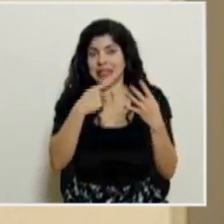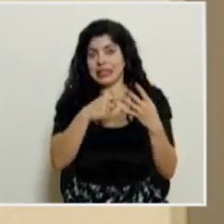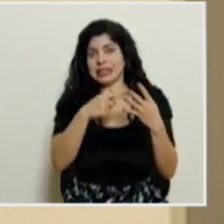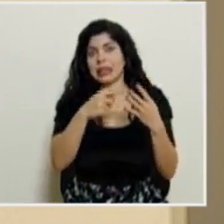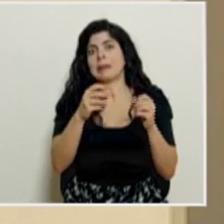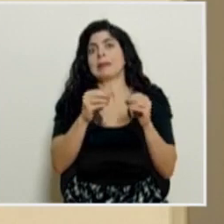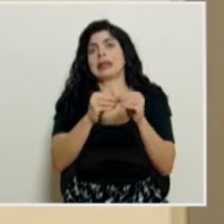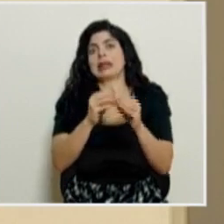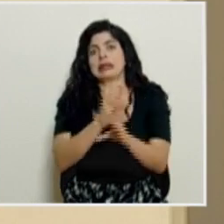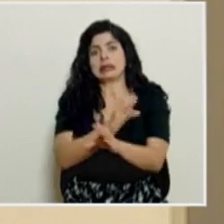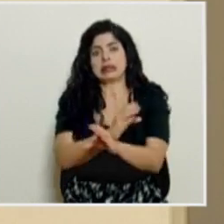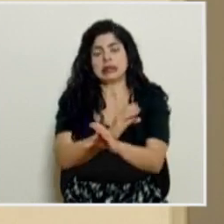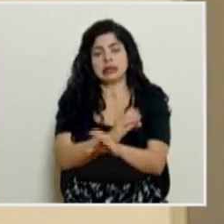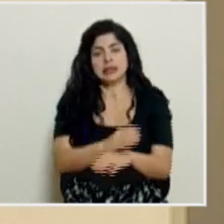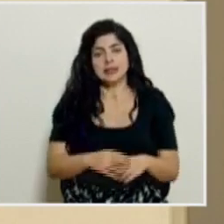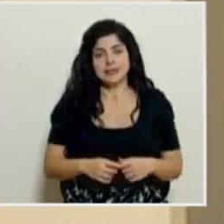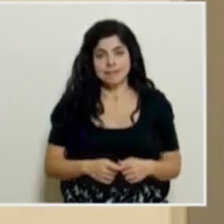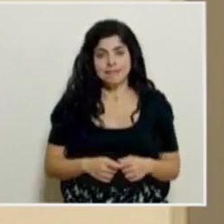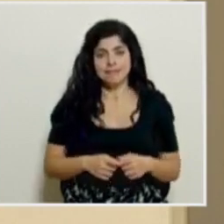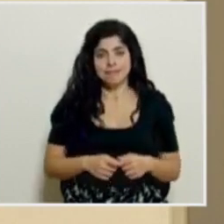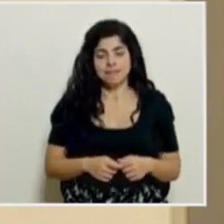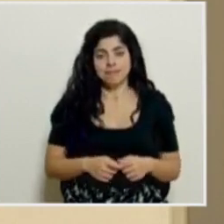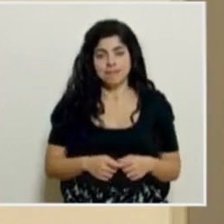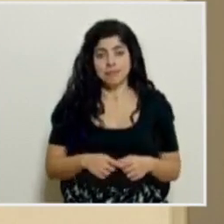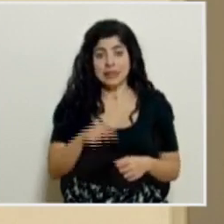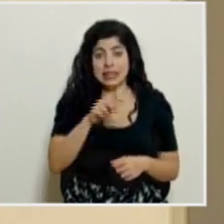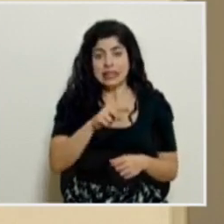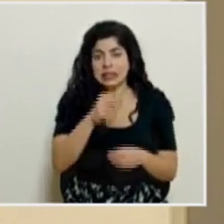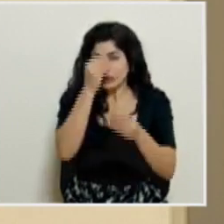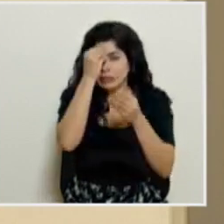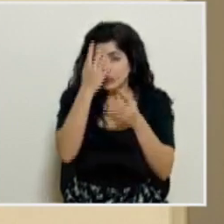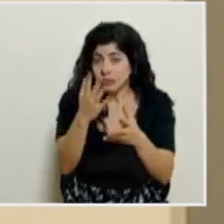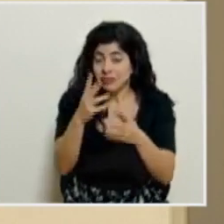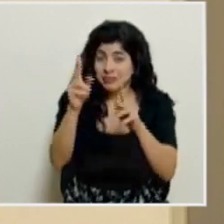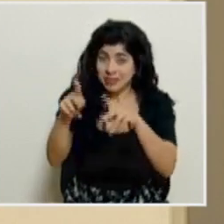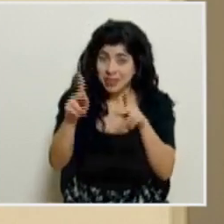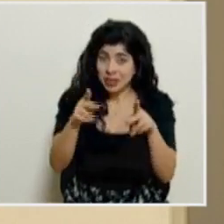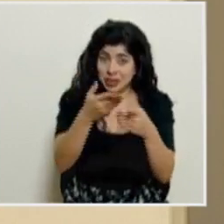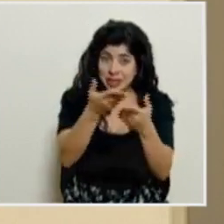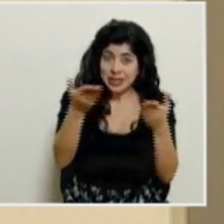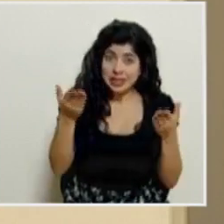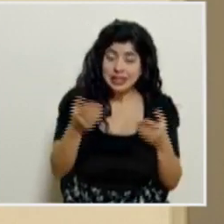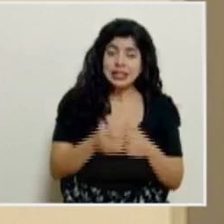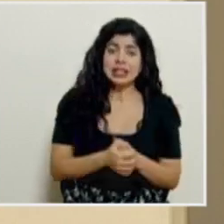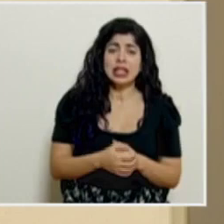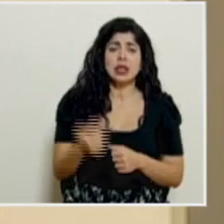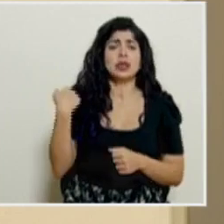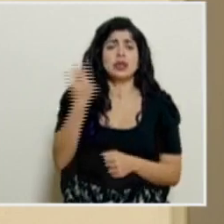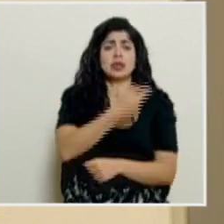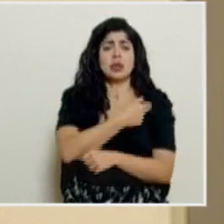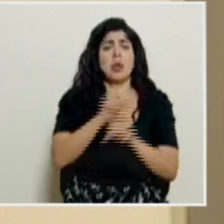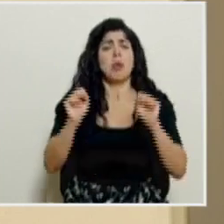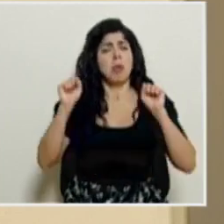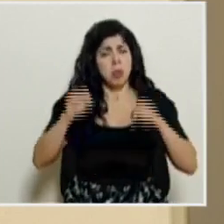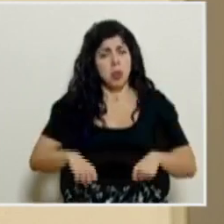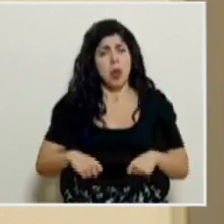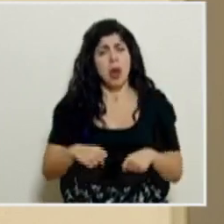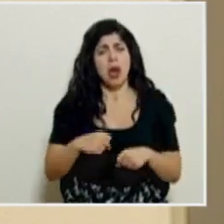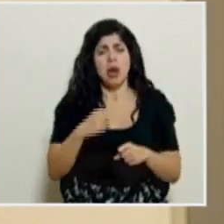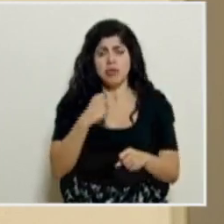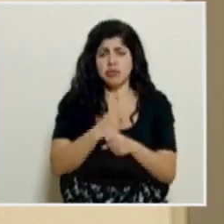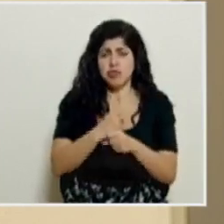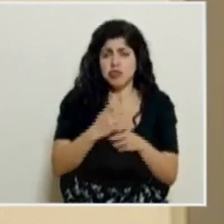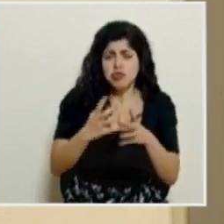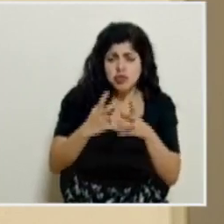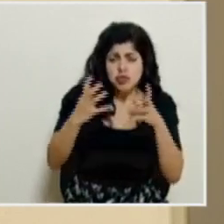que son de más cuidado. Así que esto es decirles, población, podemos hacer mucho para